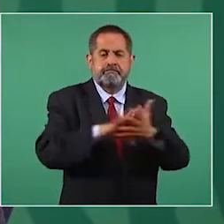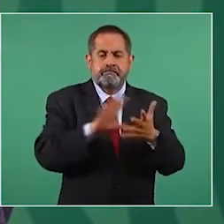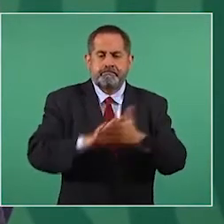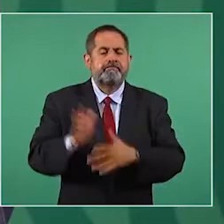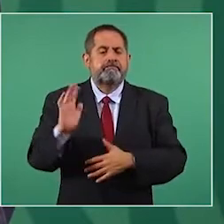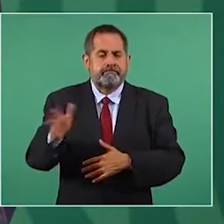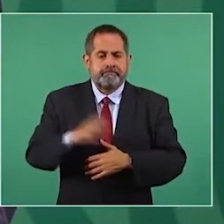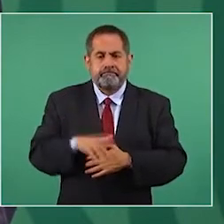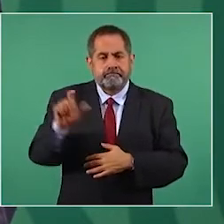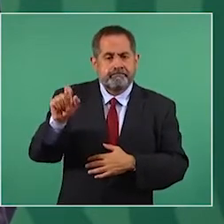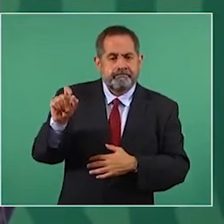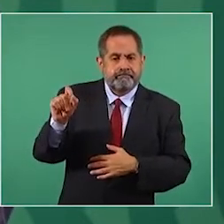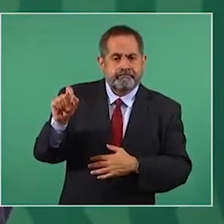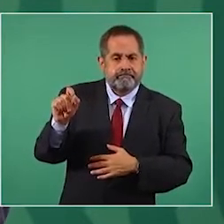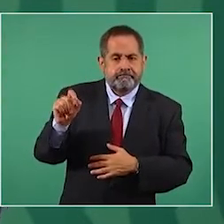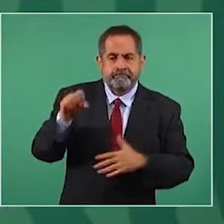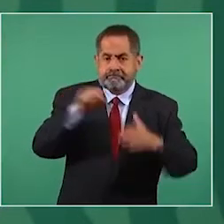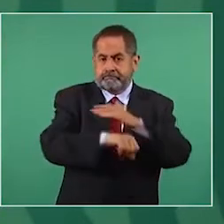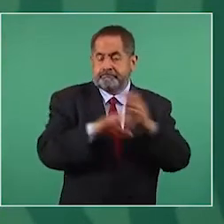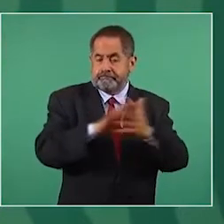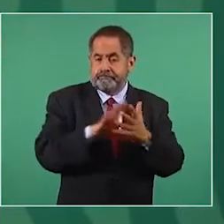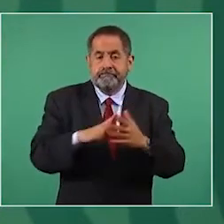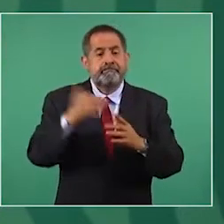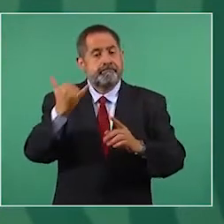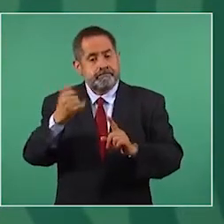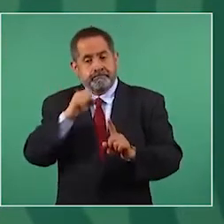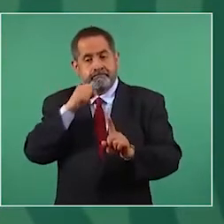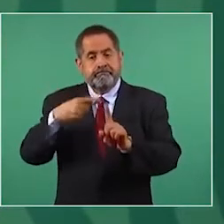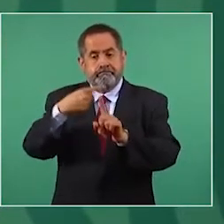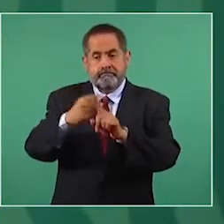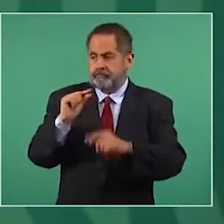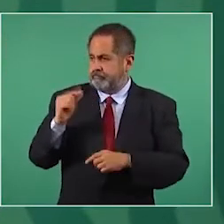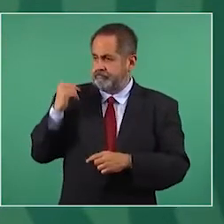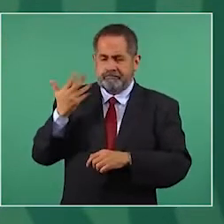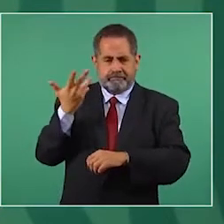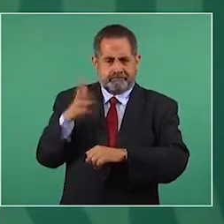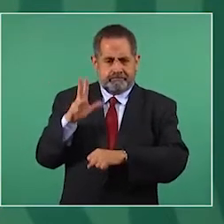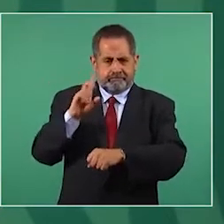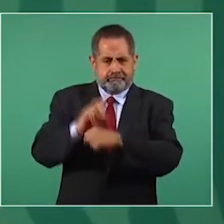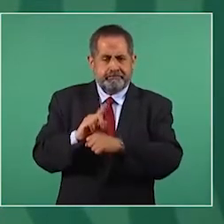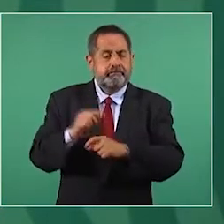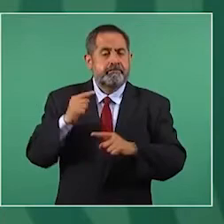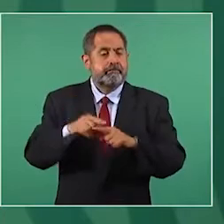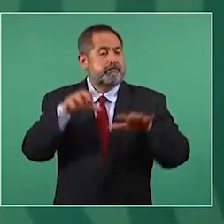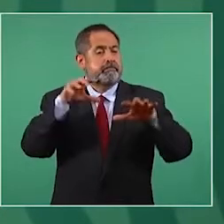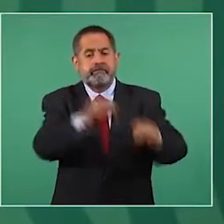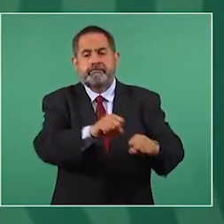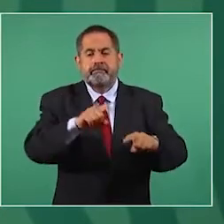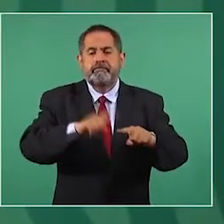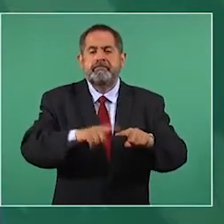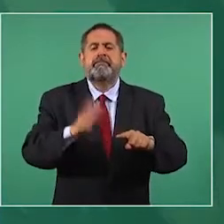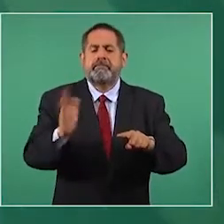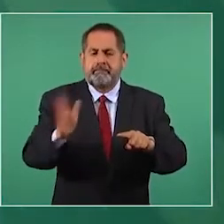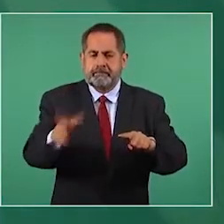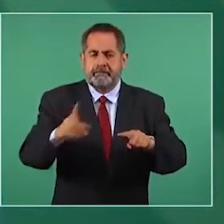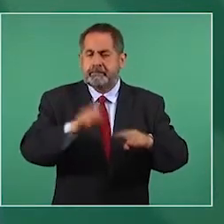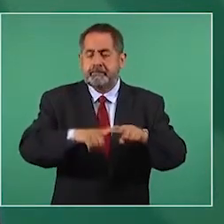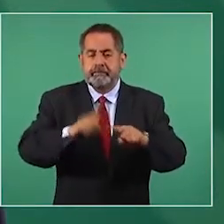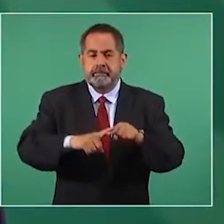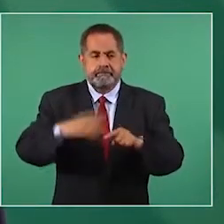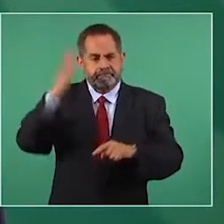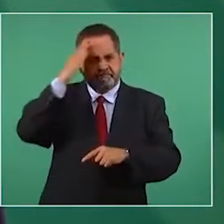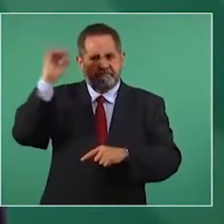20, y hace 10 días se detuvo al